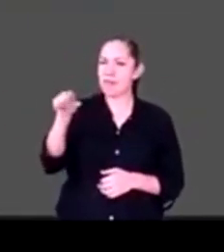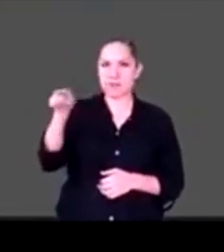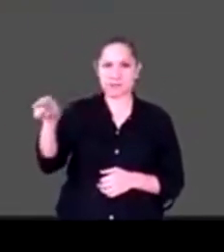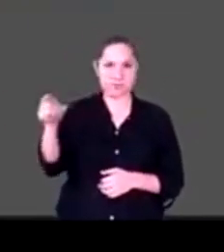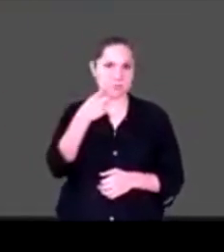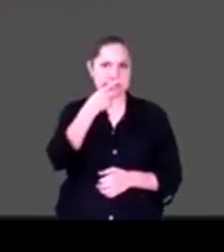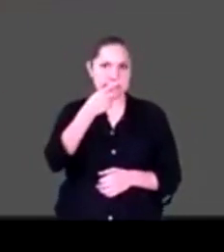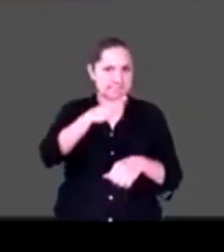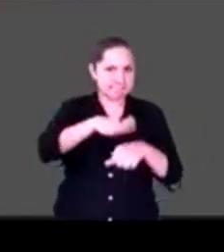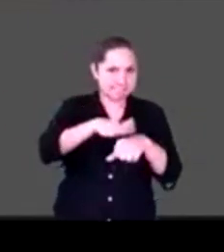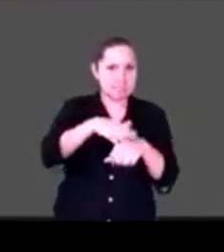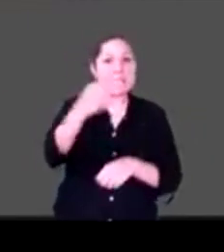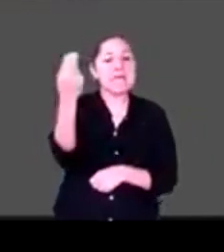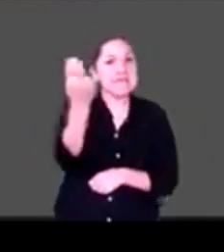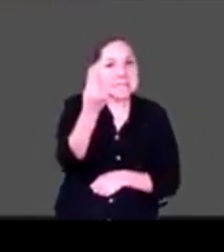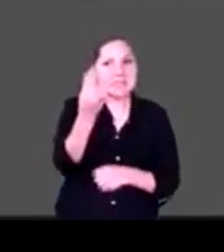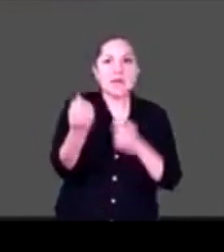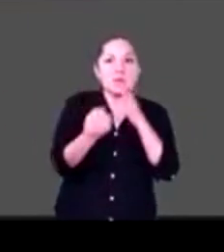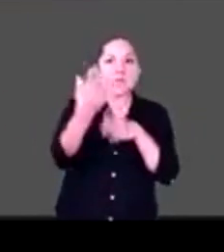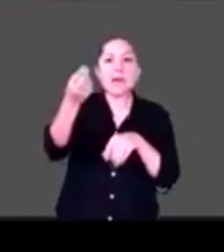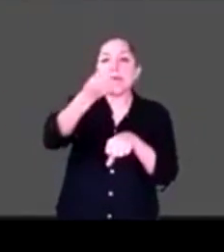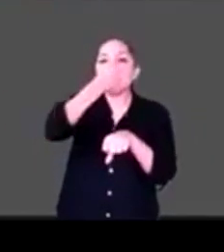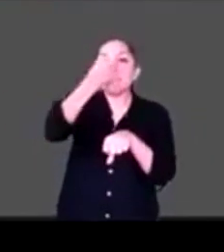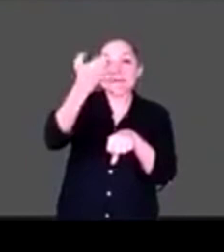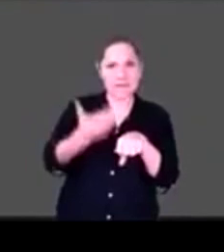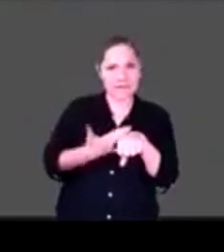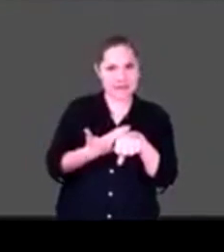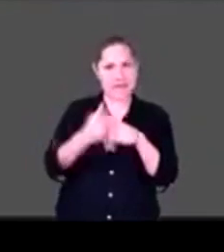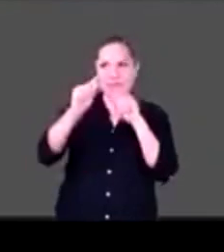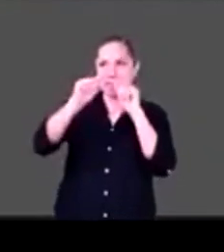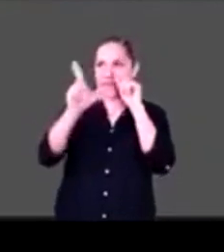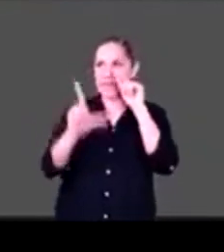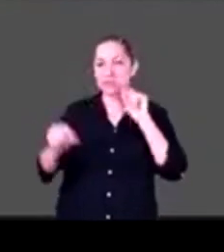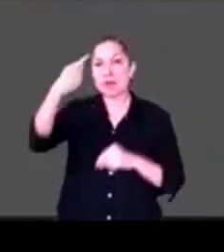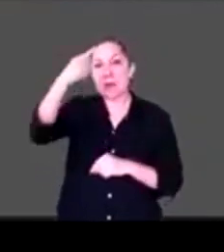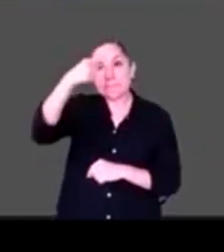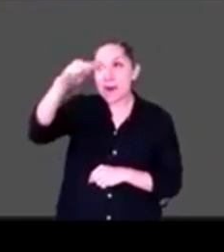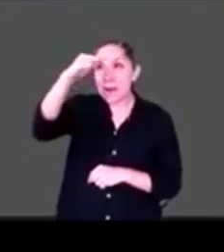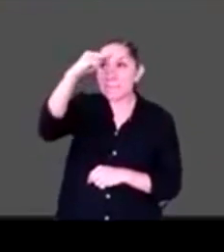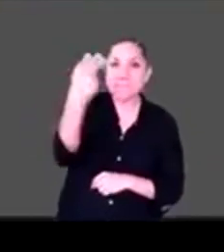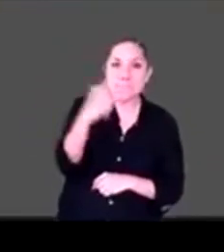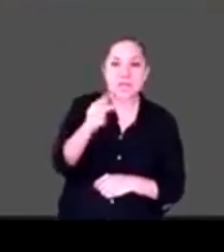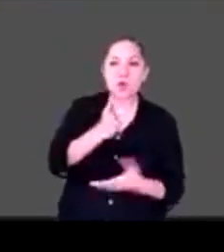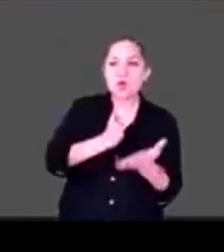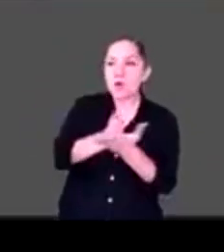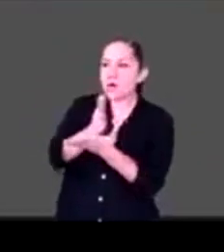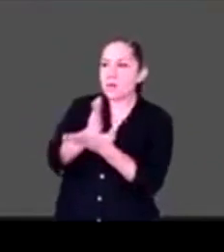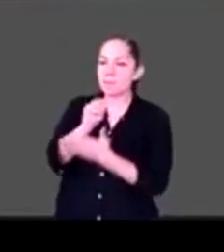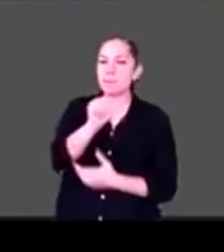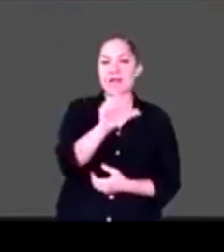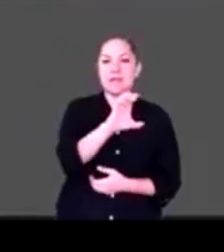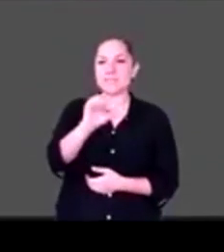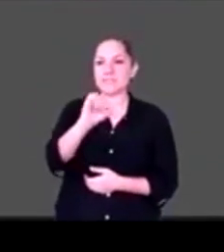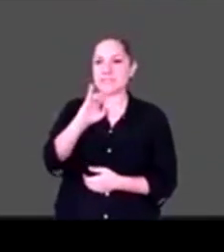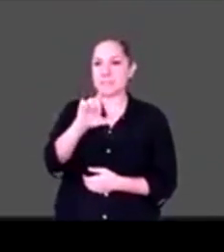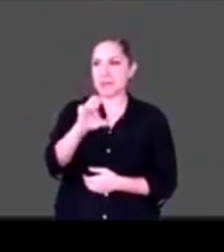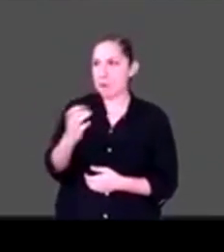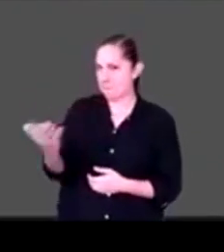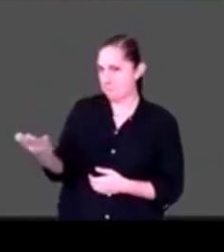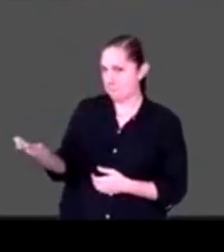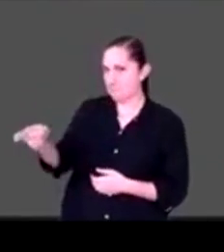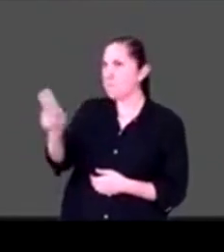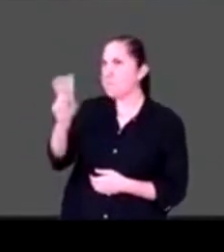una secretaría nacional para hacer un México accesible. ¿Qué tal ese título? ¿Qué tal esa secretaría? Es una